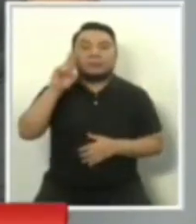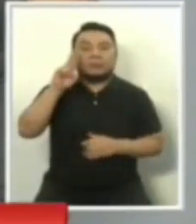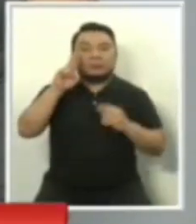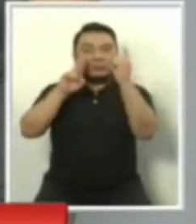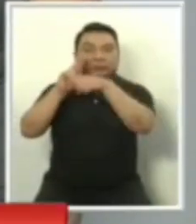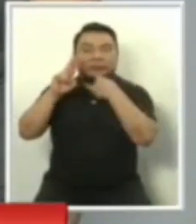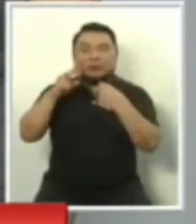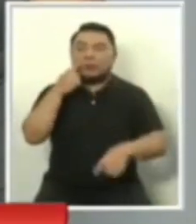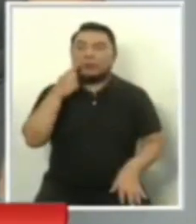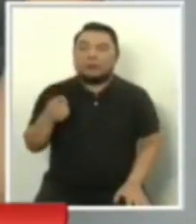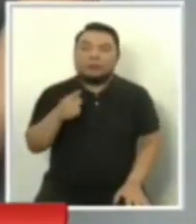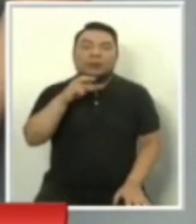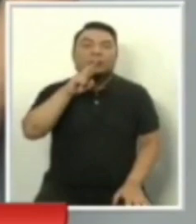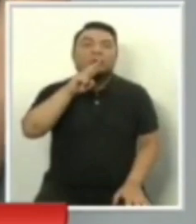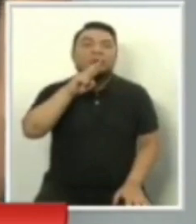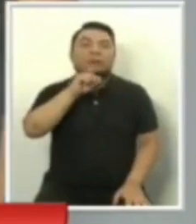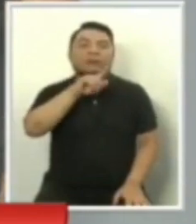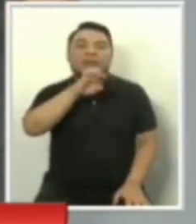Rafael López Aliaga.